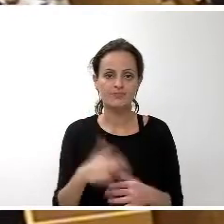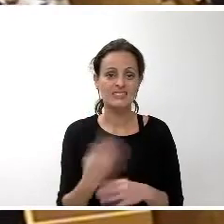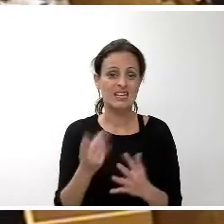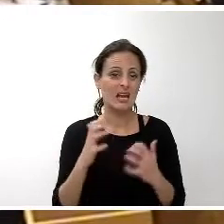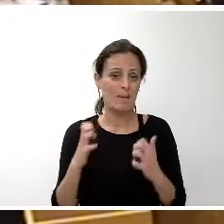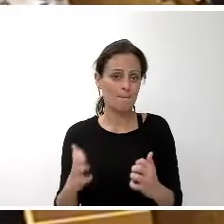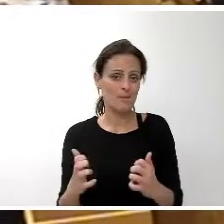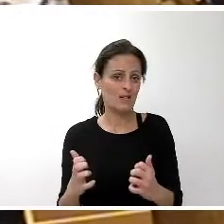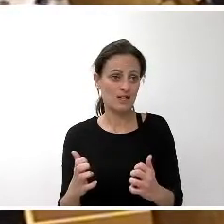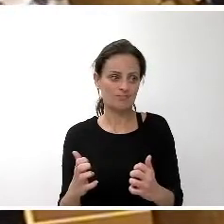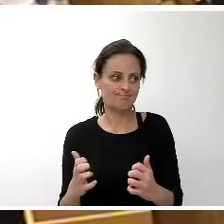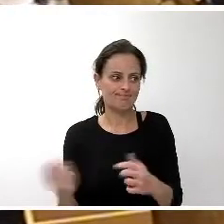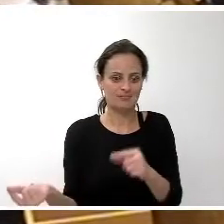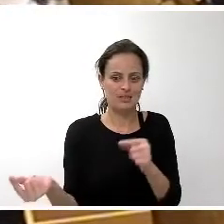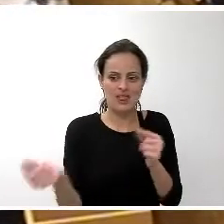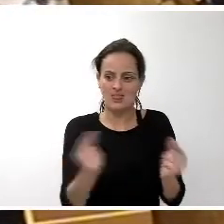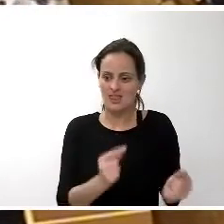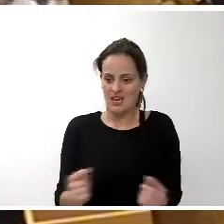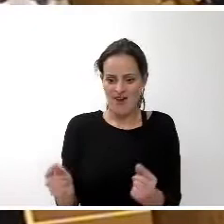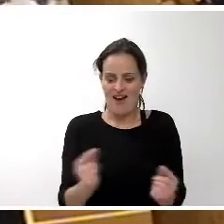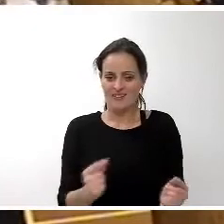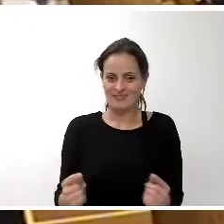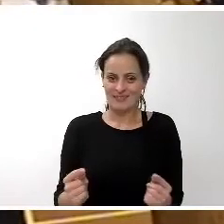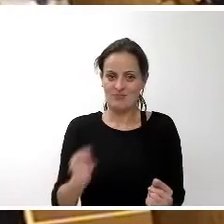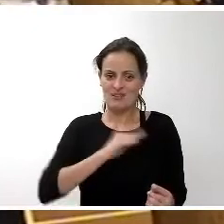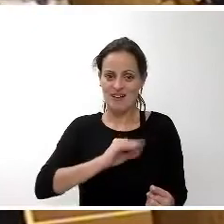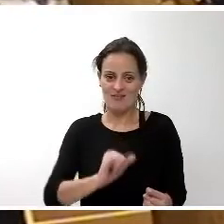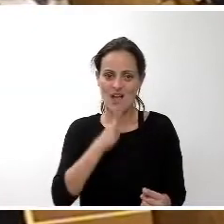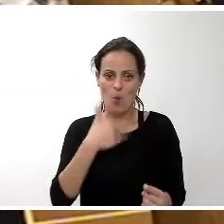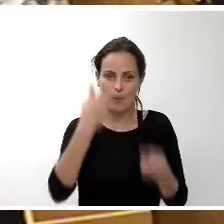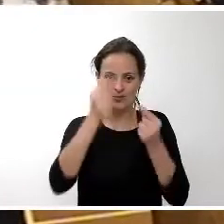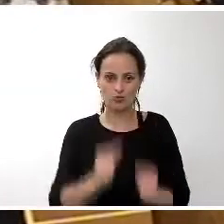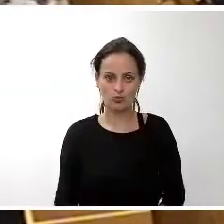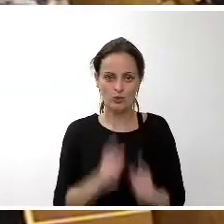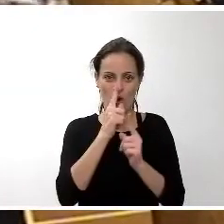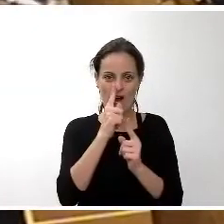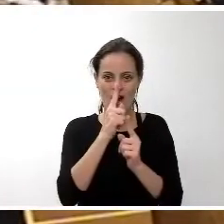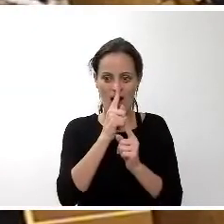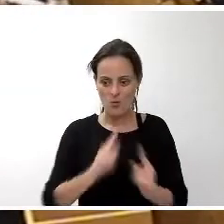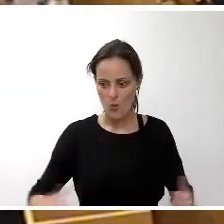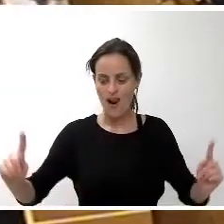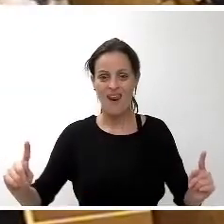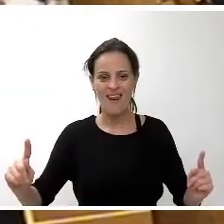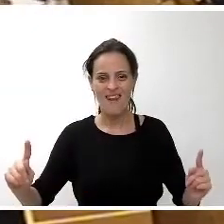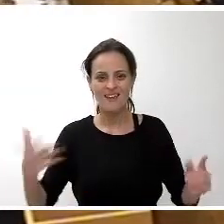pleno más importante que el presupuesto anual el presupuesto de cualquier administración constituye el documento político y económico